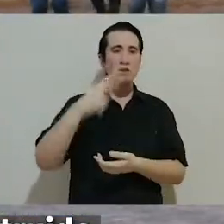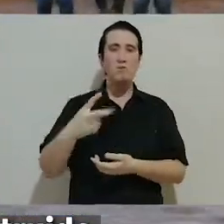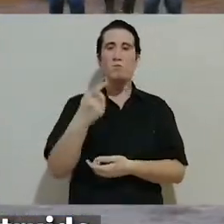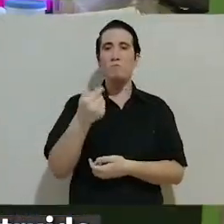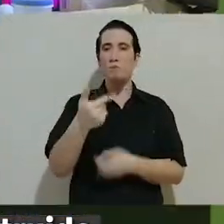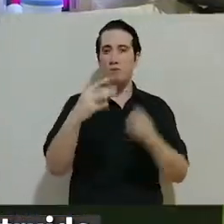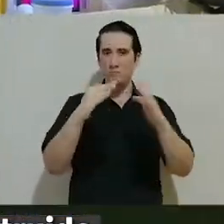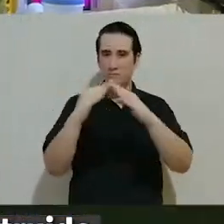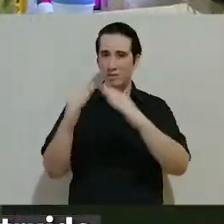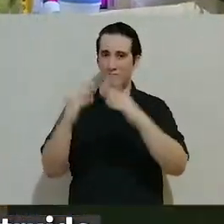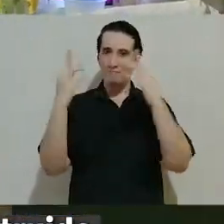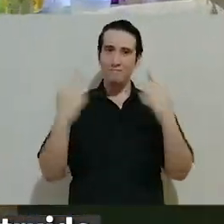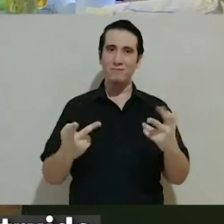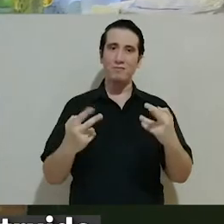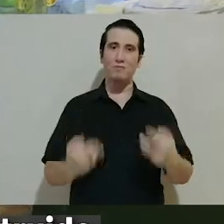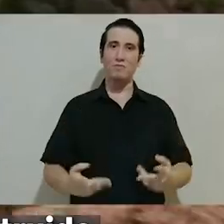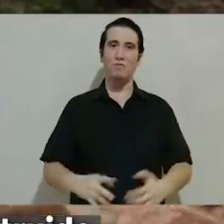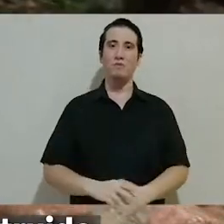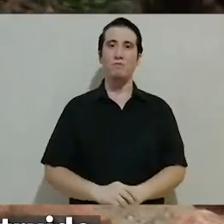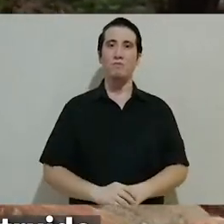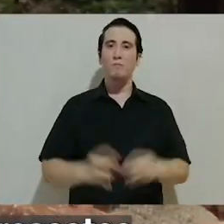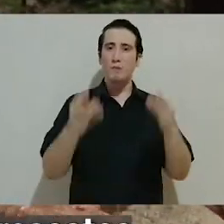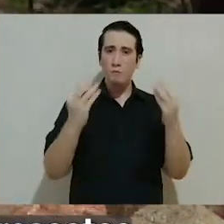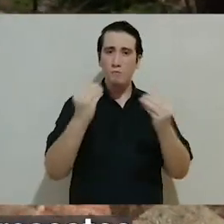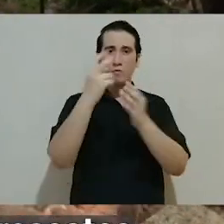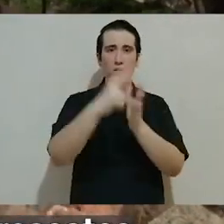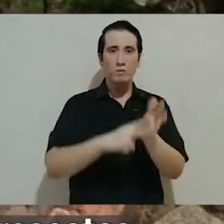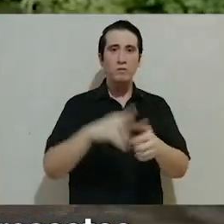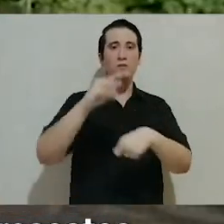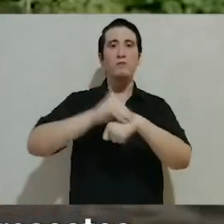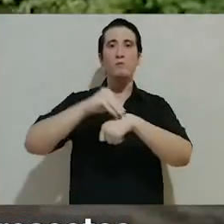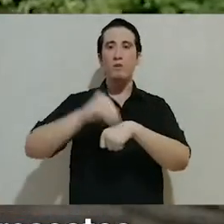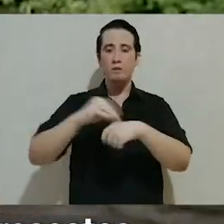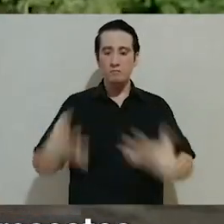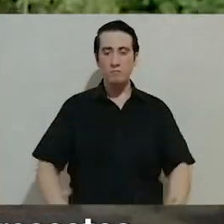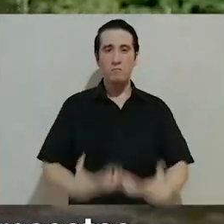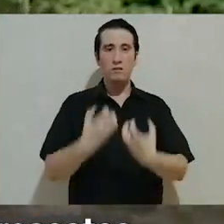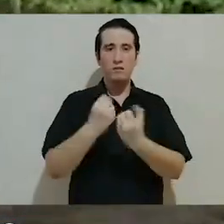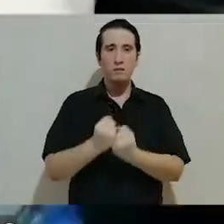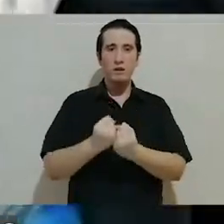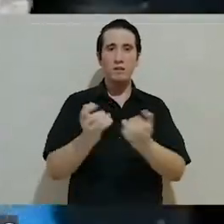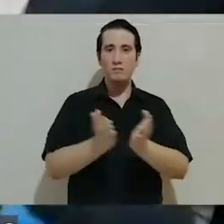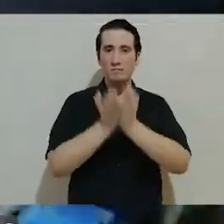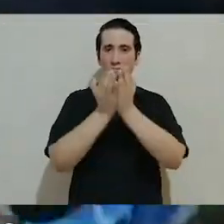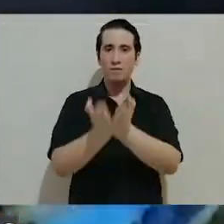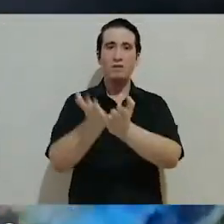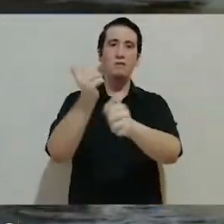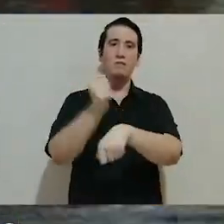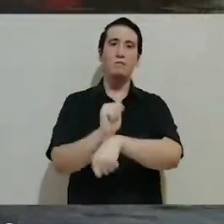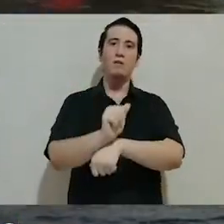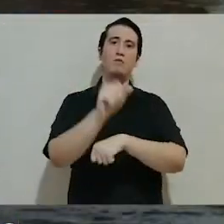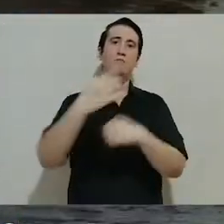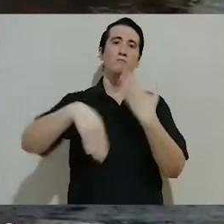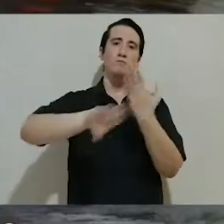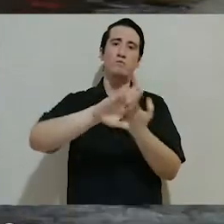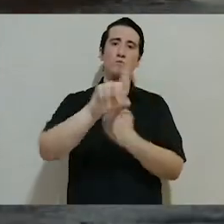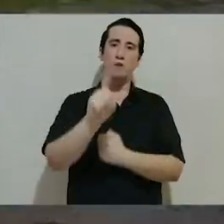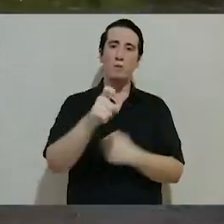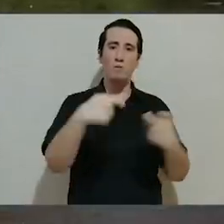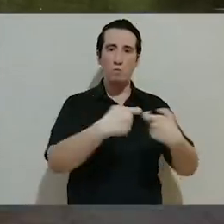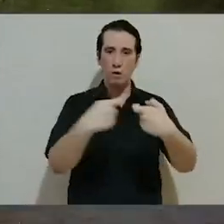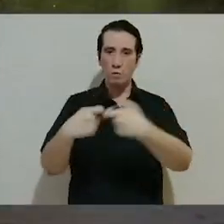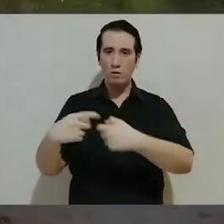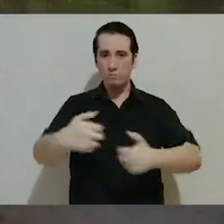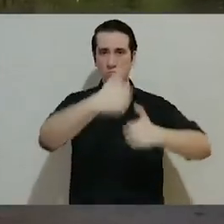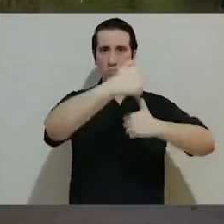viendo su poco patrimonio totalmente destruido. En muchos casos, tuvimos que implementar rescates mediante lanchas y vehículos anfibios en